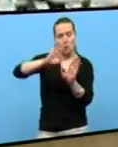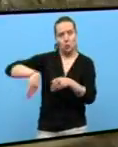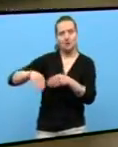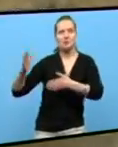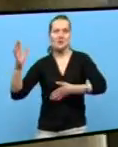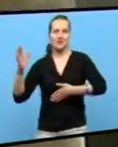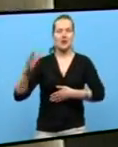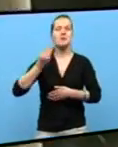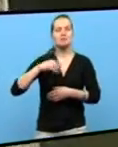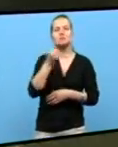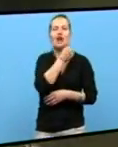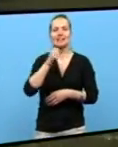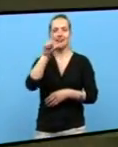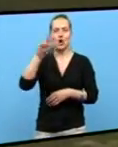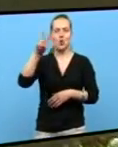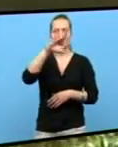actuación de Eurovisiva Lucía